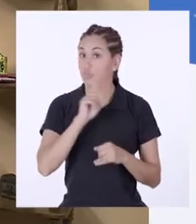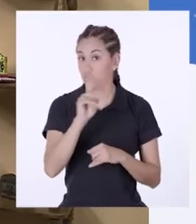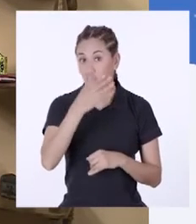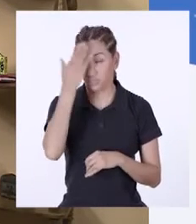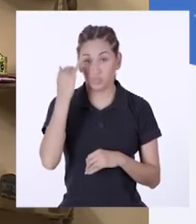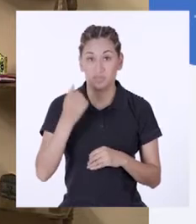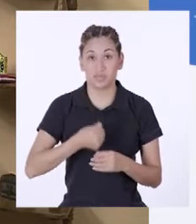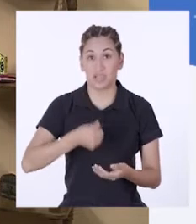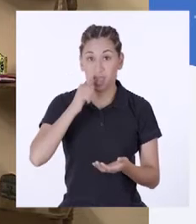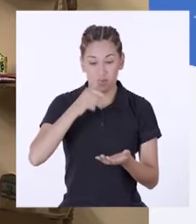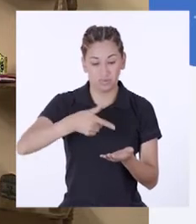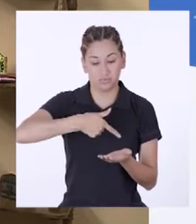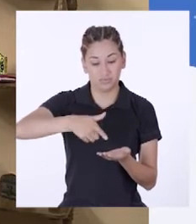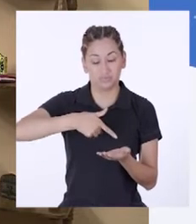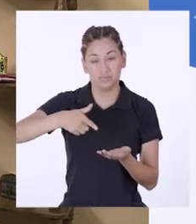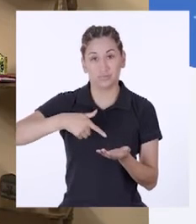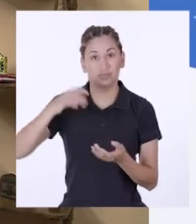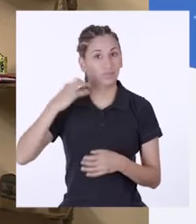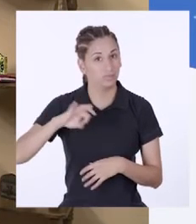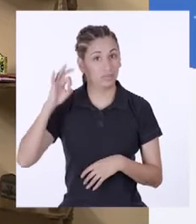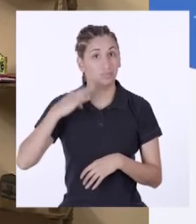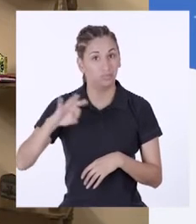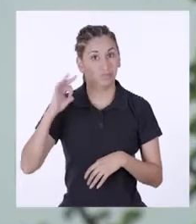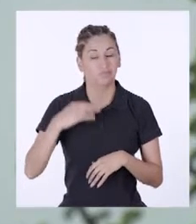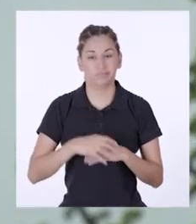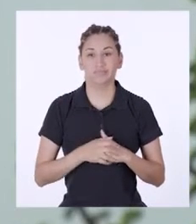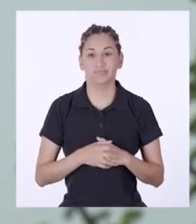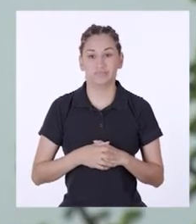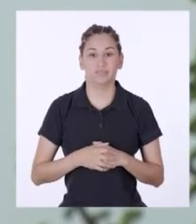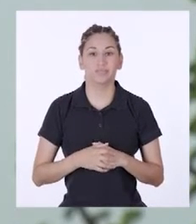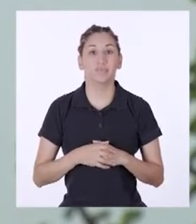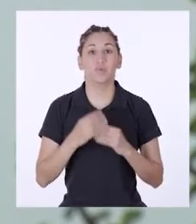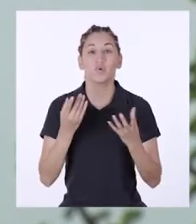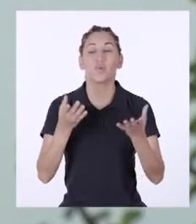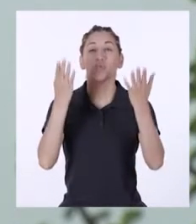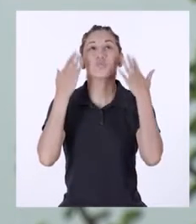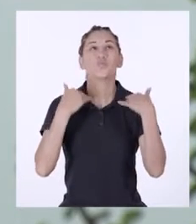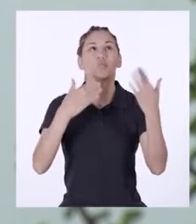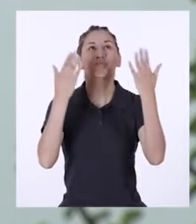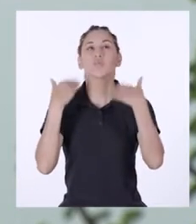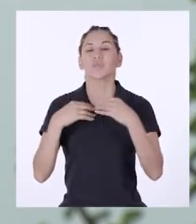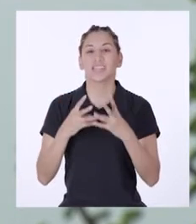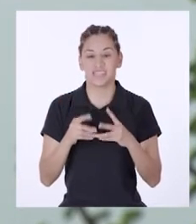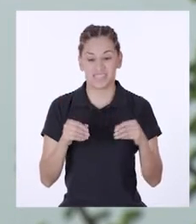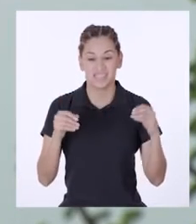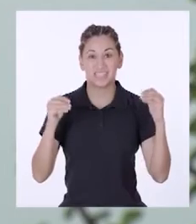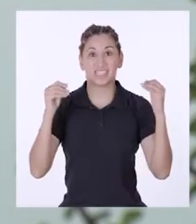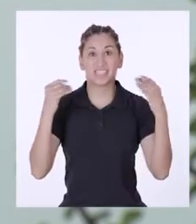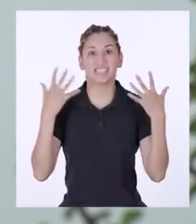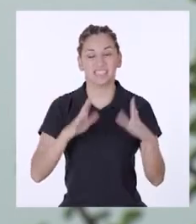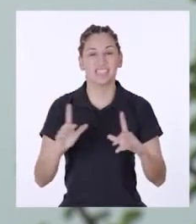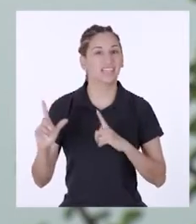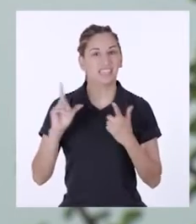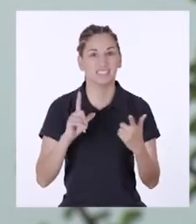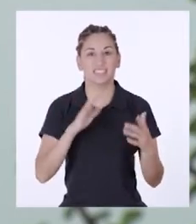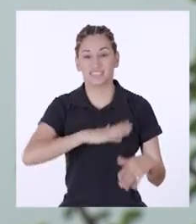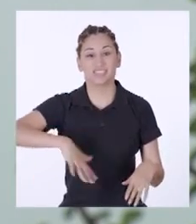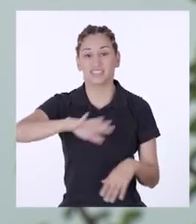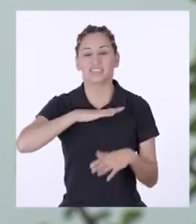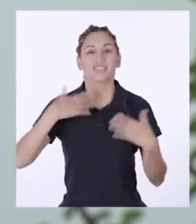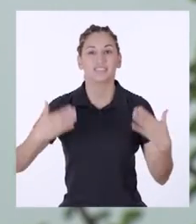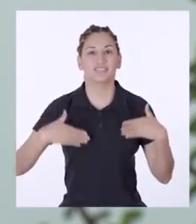olvides regar las plantas cuando sea necesario. Humedeciendo nuestras tierritas, ¡estamos